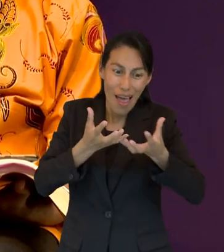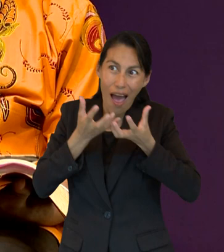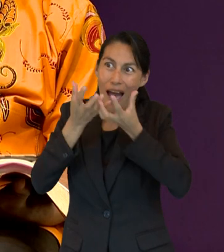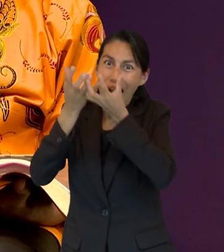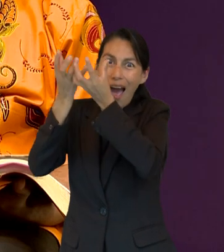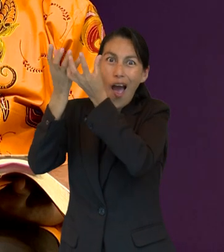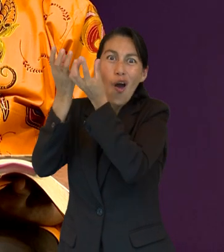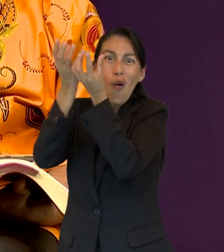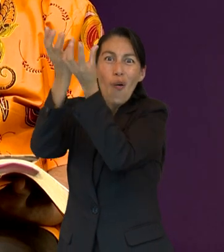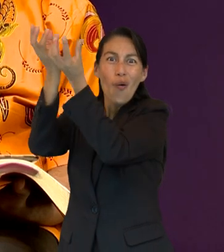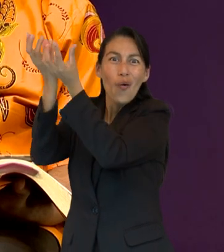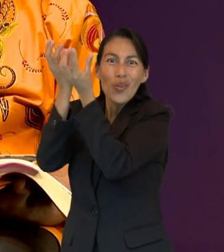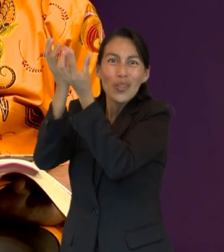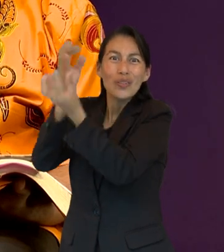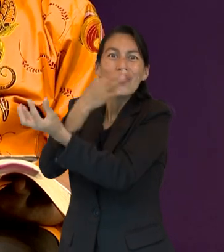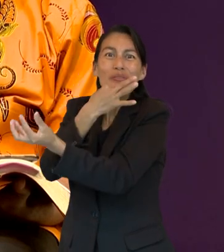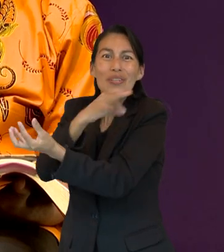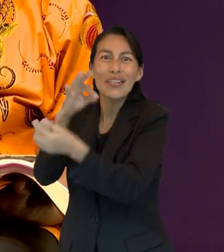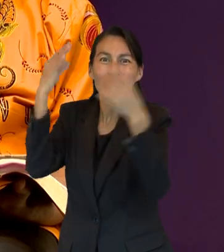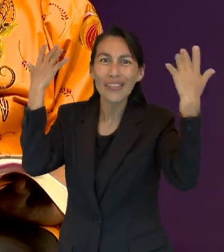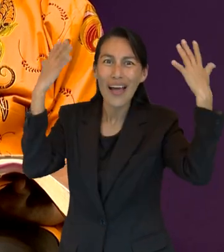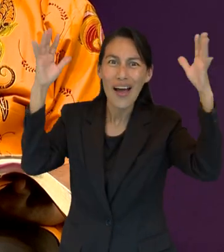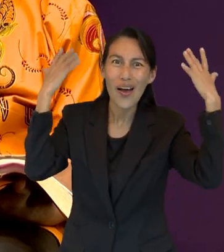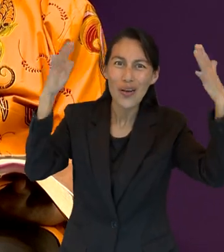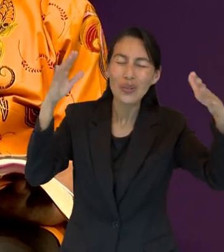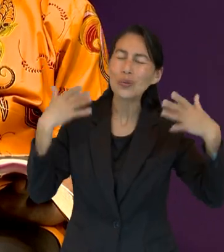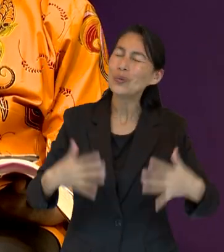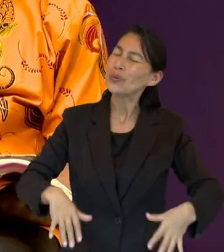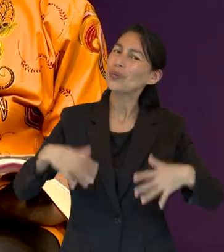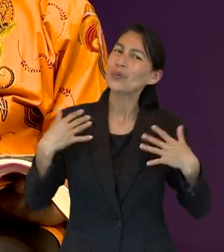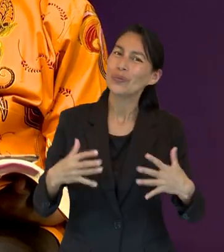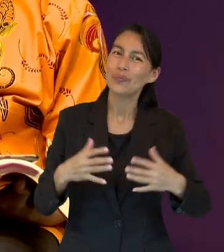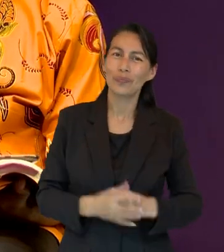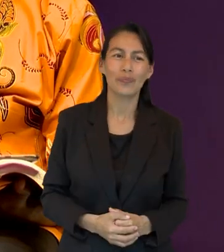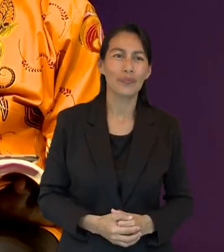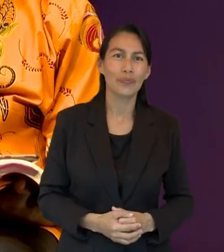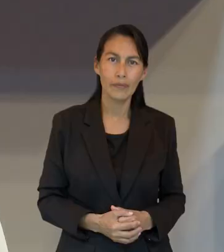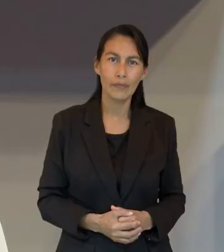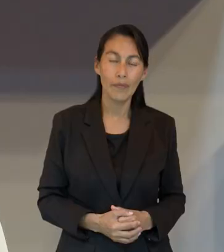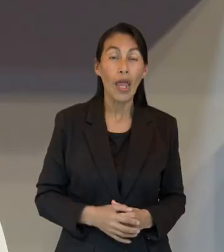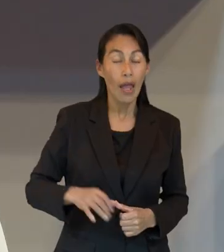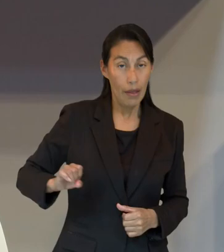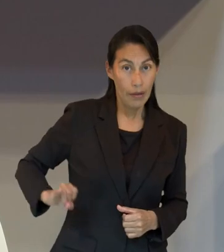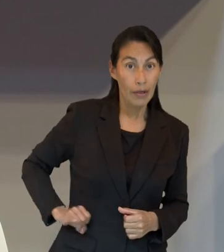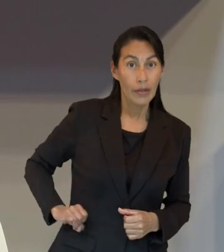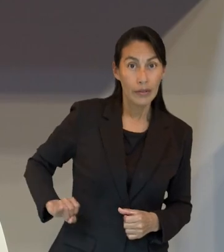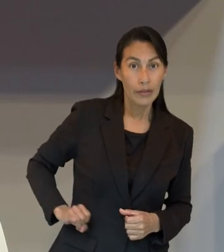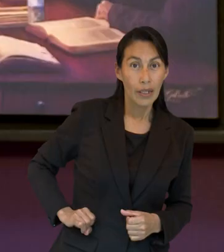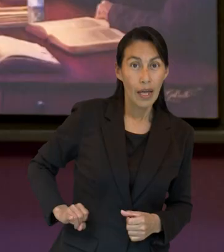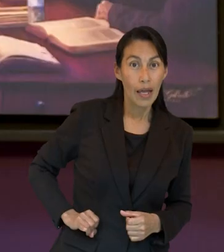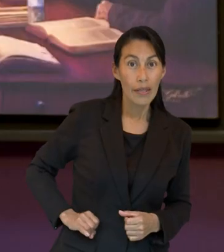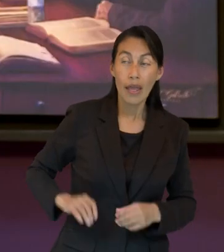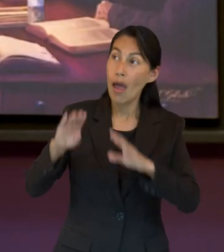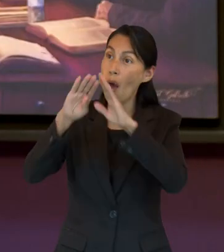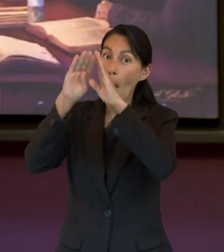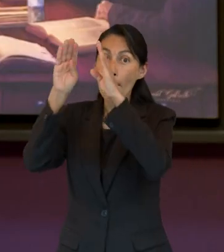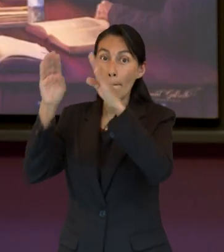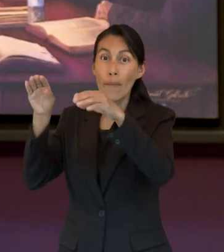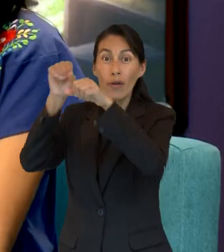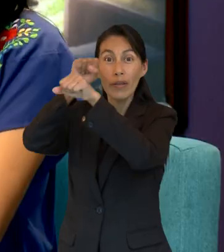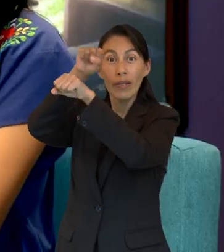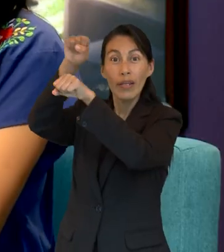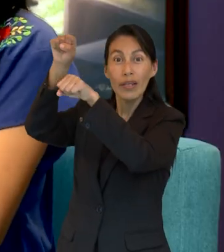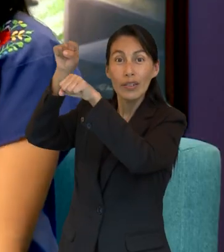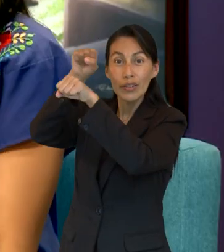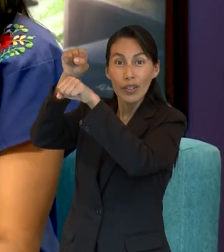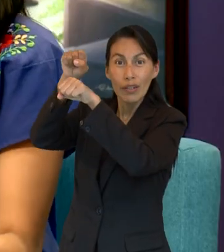en breve estaremos todos reunidos para celebrar. Así es. También algo interesante de esta parte del